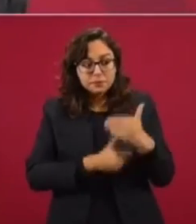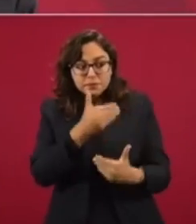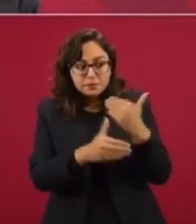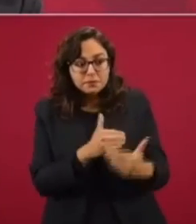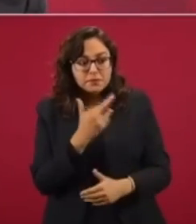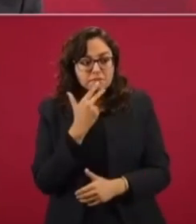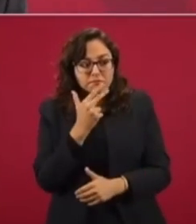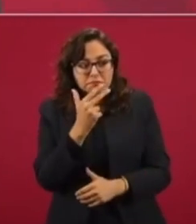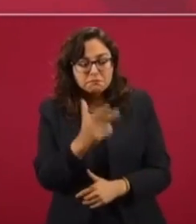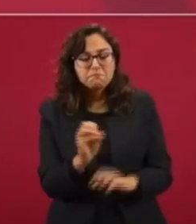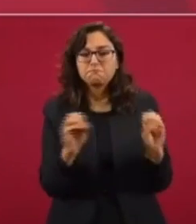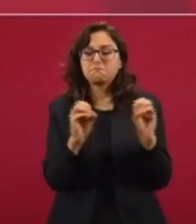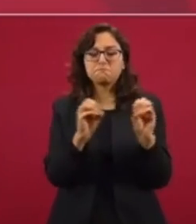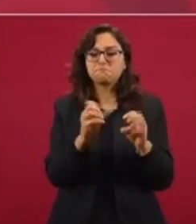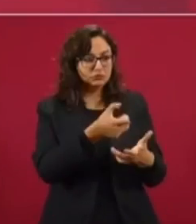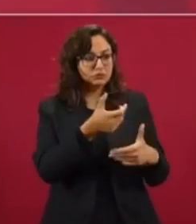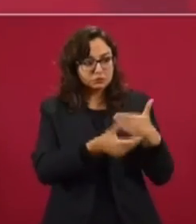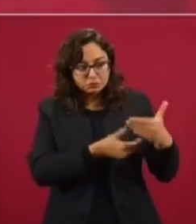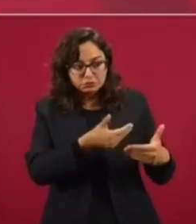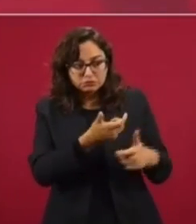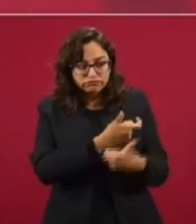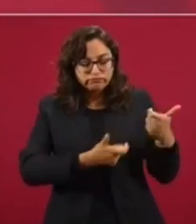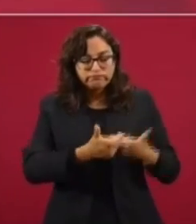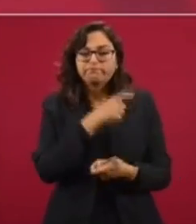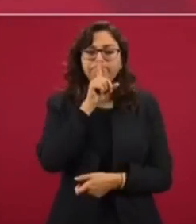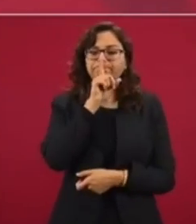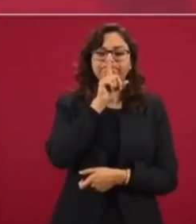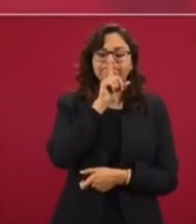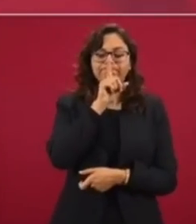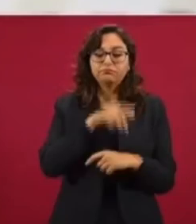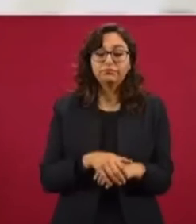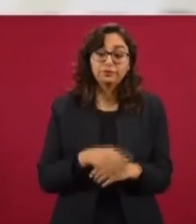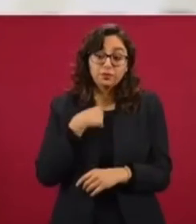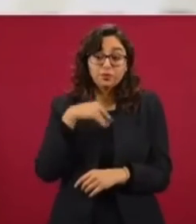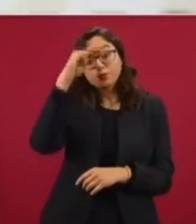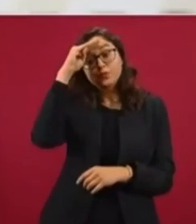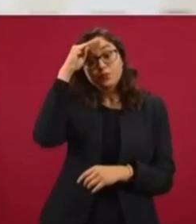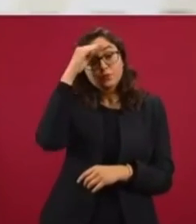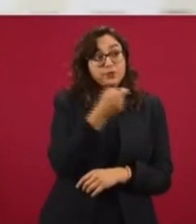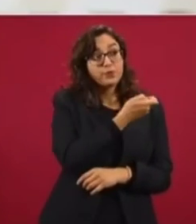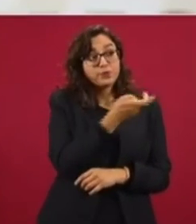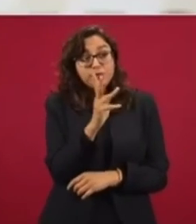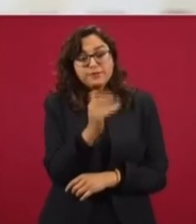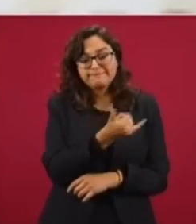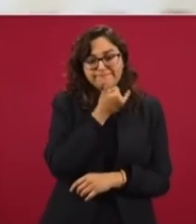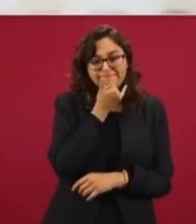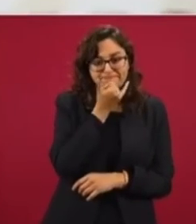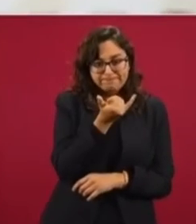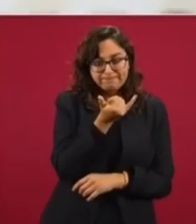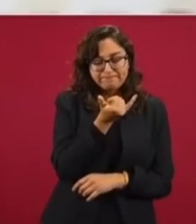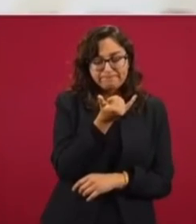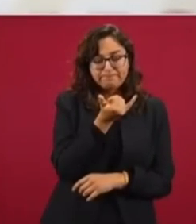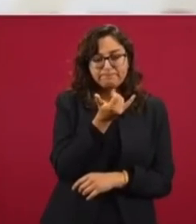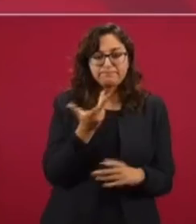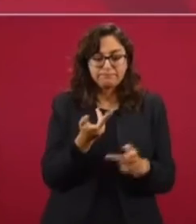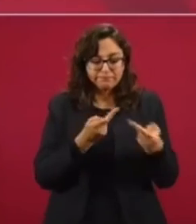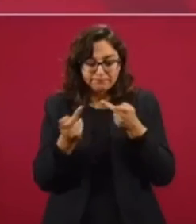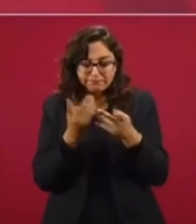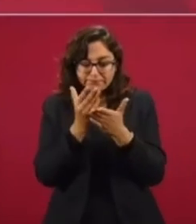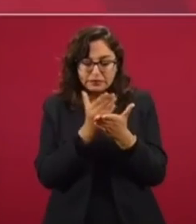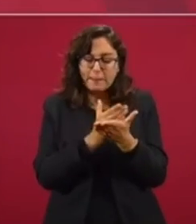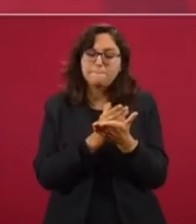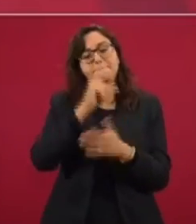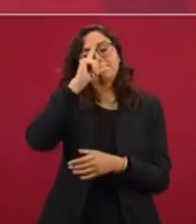tan clara la recuperación económica. Porque yo considero que se equivocaron en la estrategia.